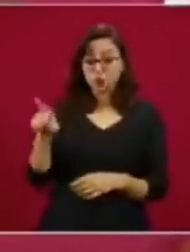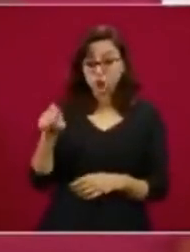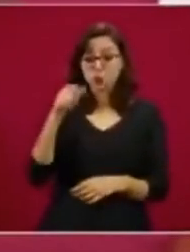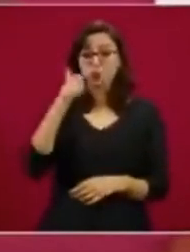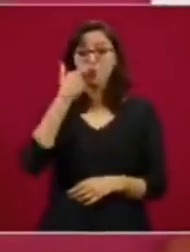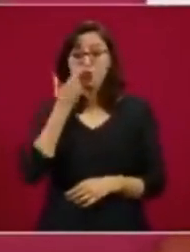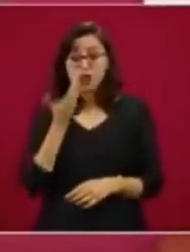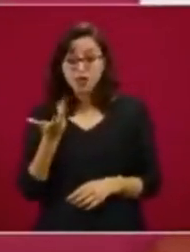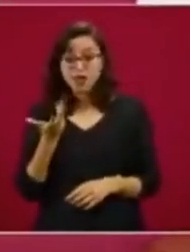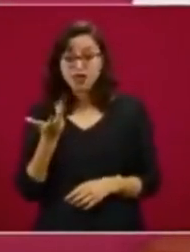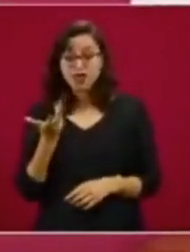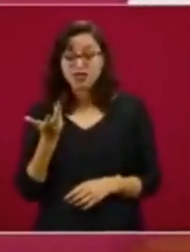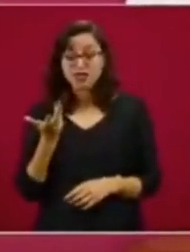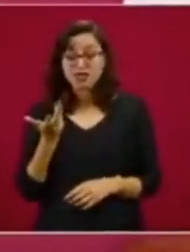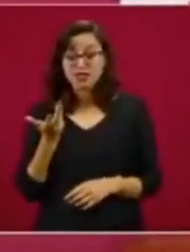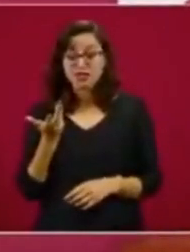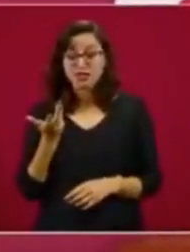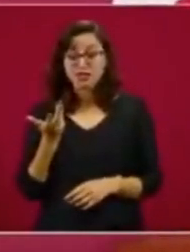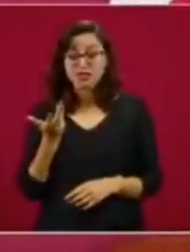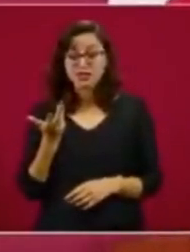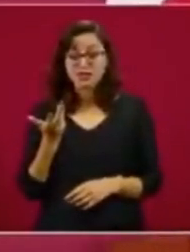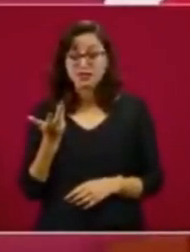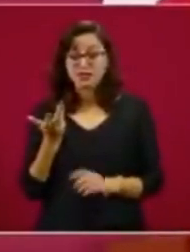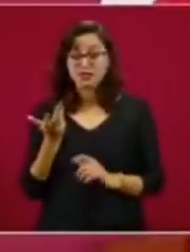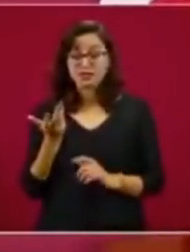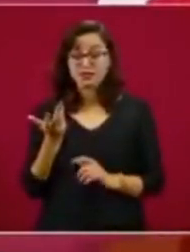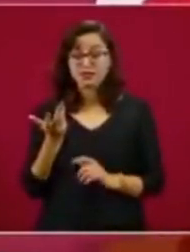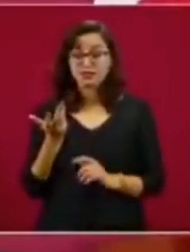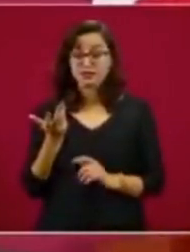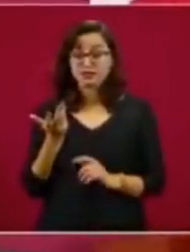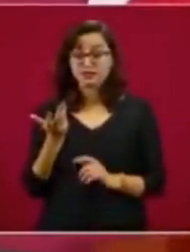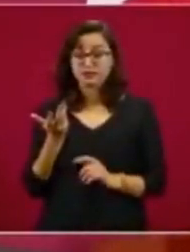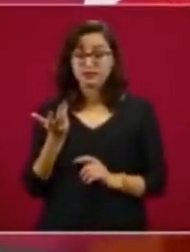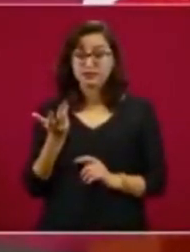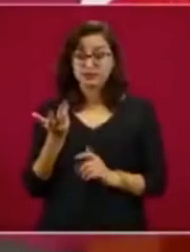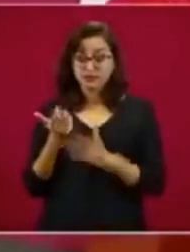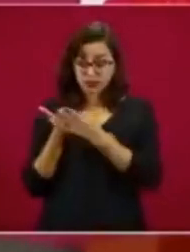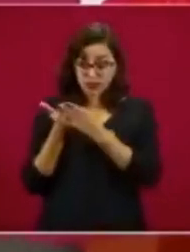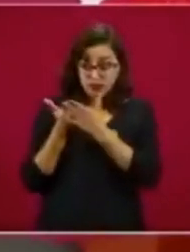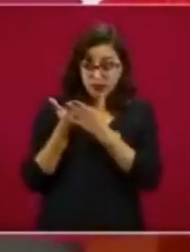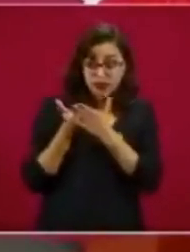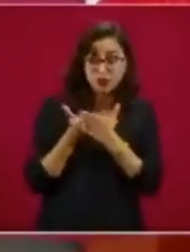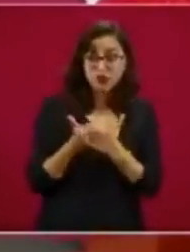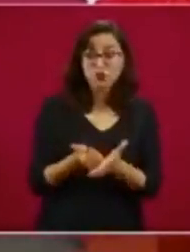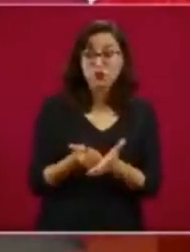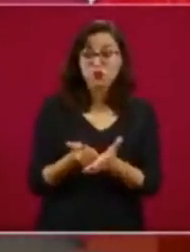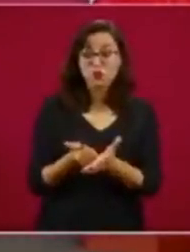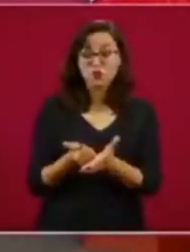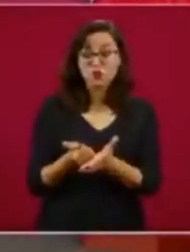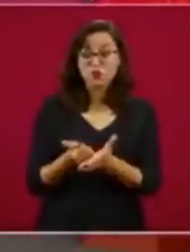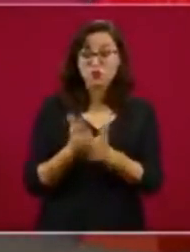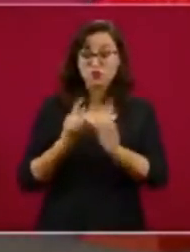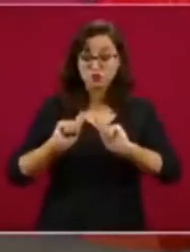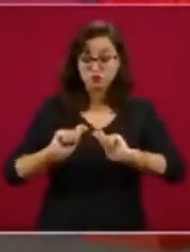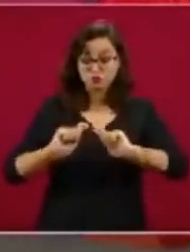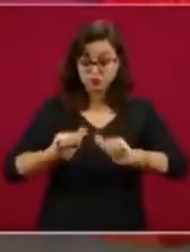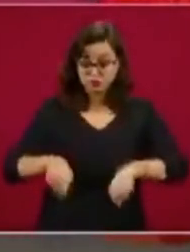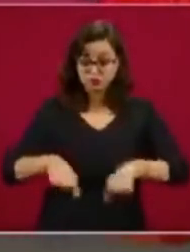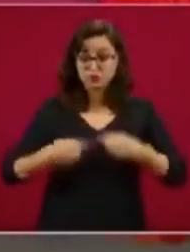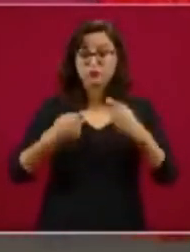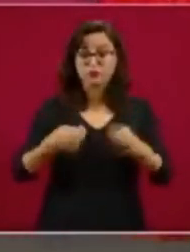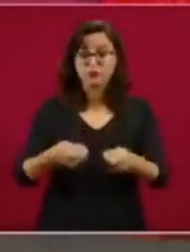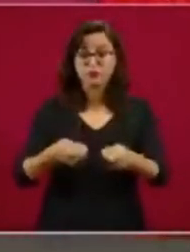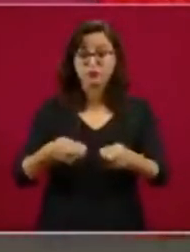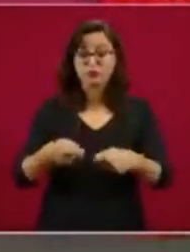a ayudar en esta tarea,